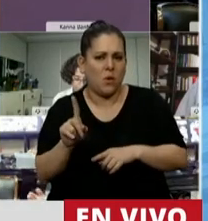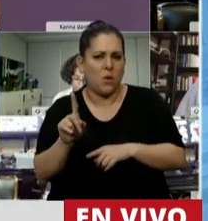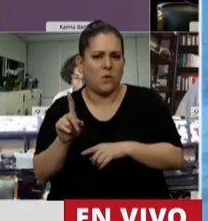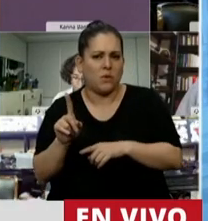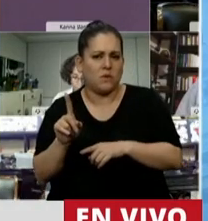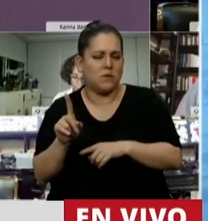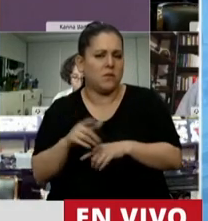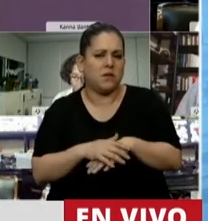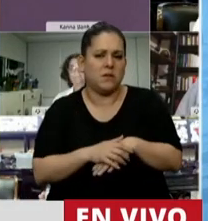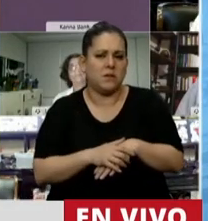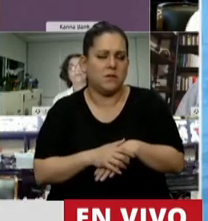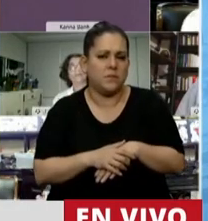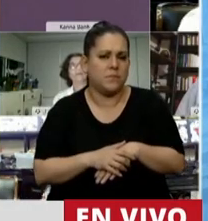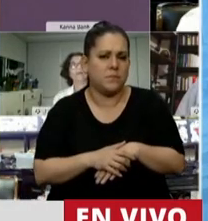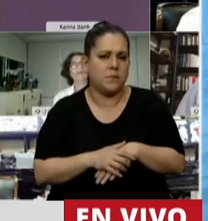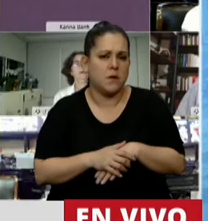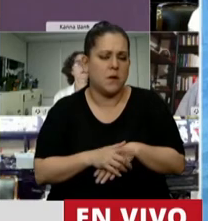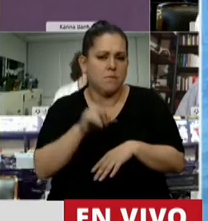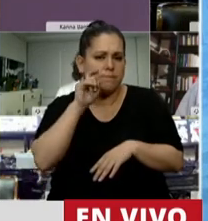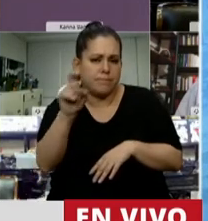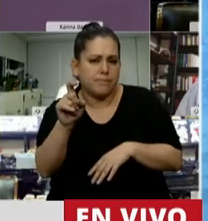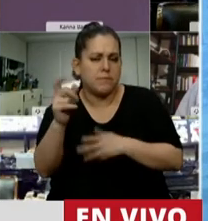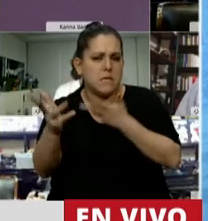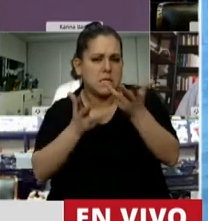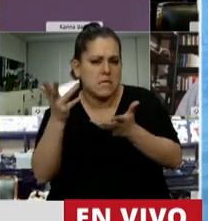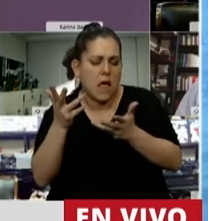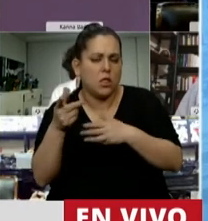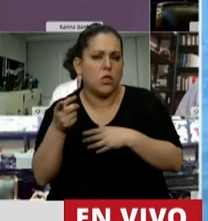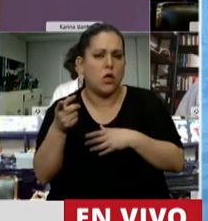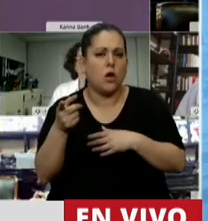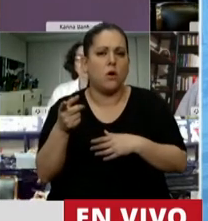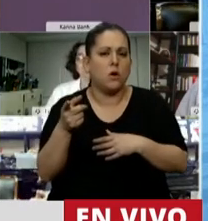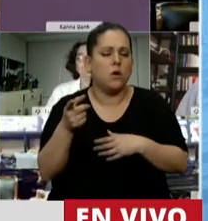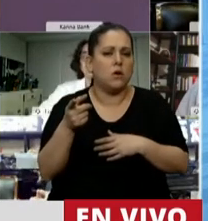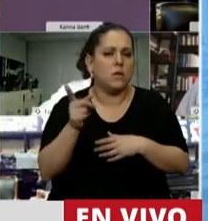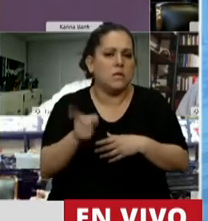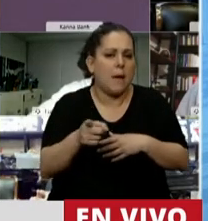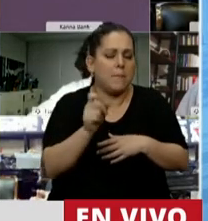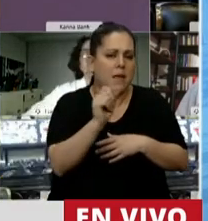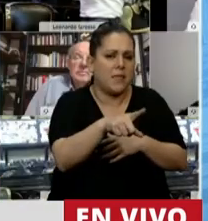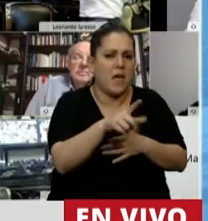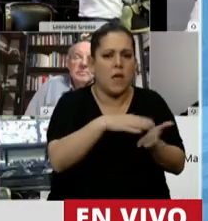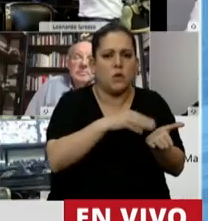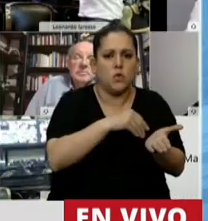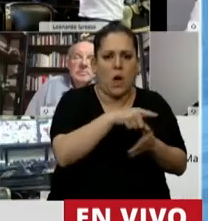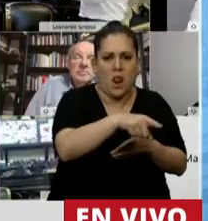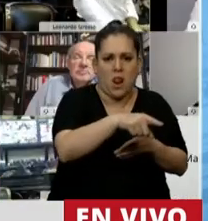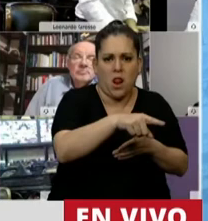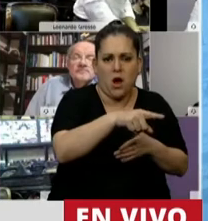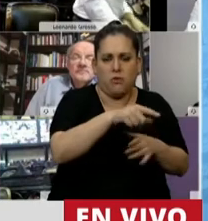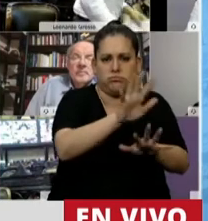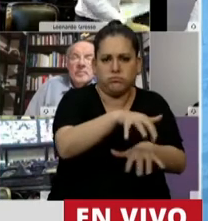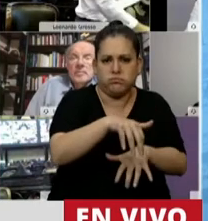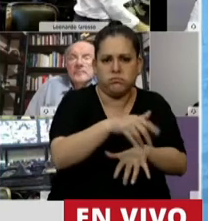disminuir la ocurrencia de delitos, de incendios y el virtual congelamiento del uso del suelo. Solo